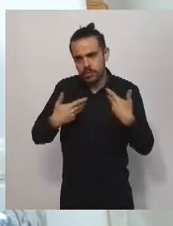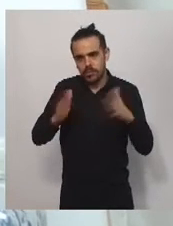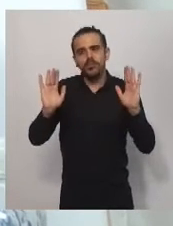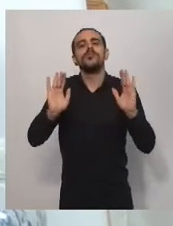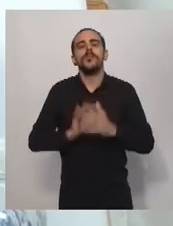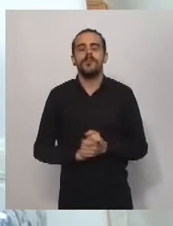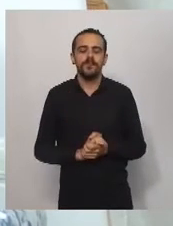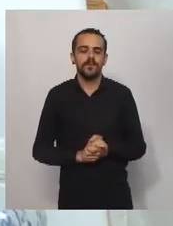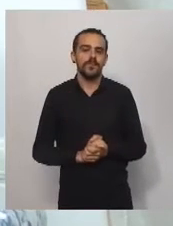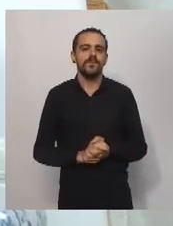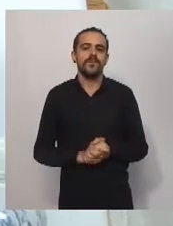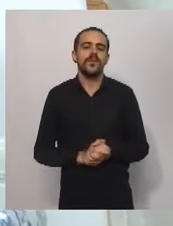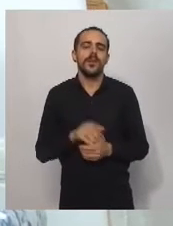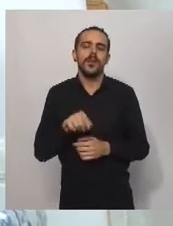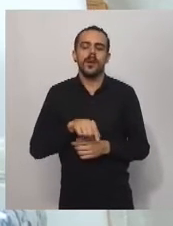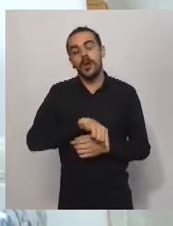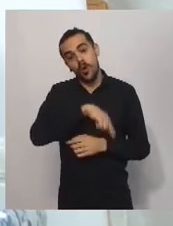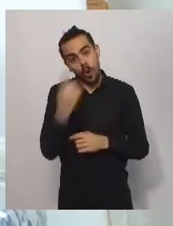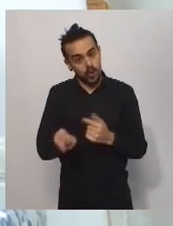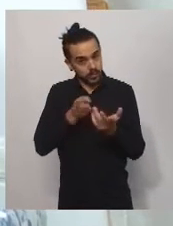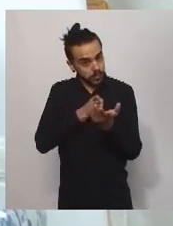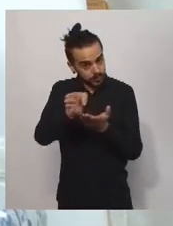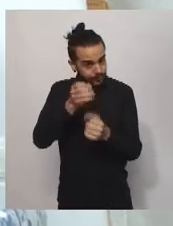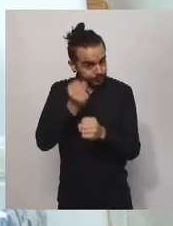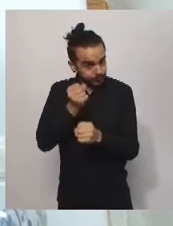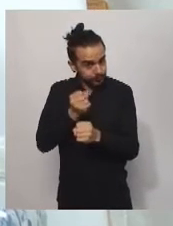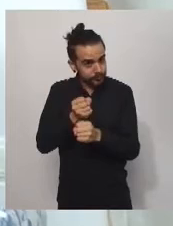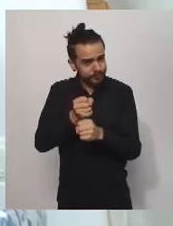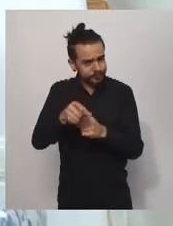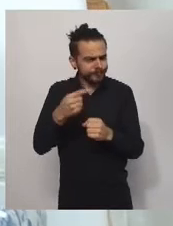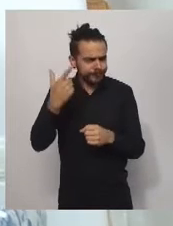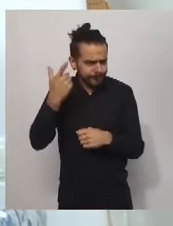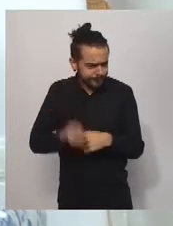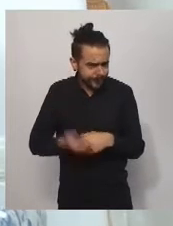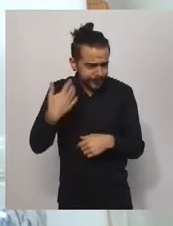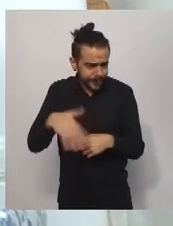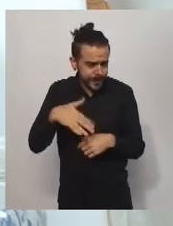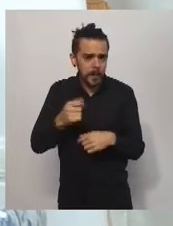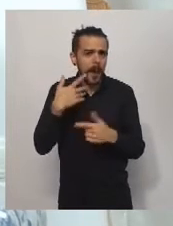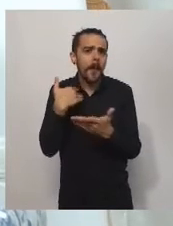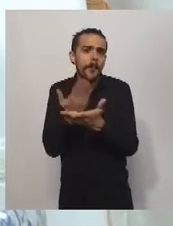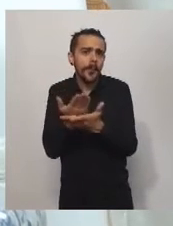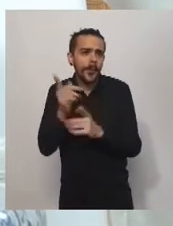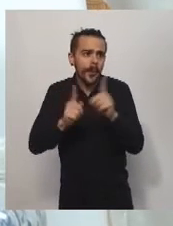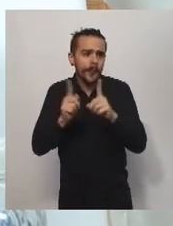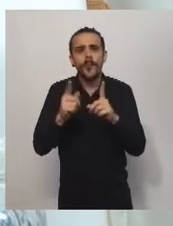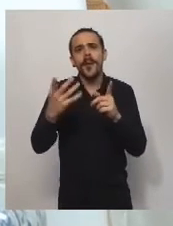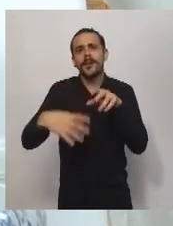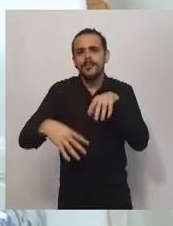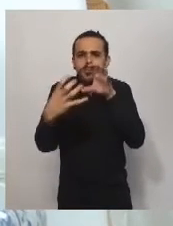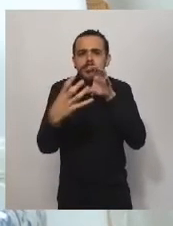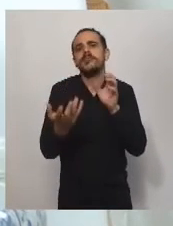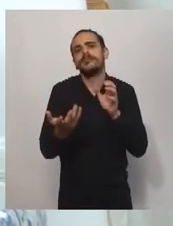trabajado fuertemente con las propuestas virtuales a través de nuestros canales